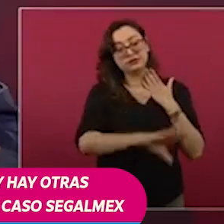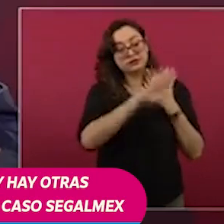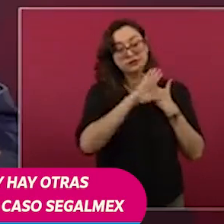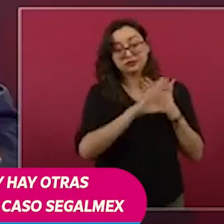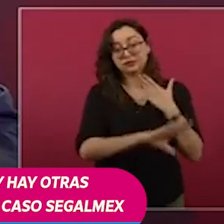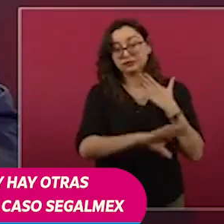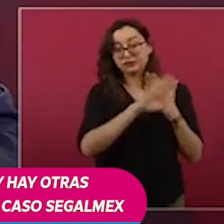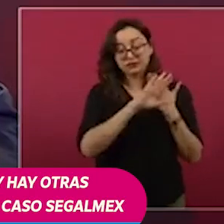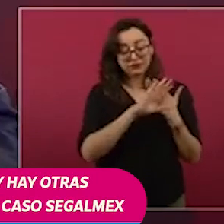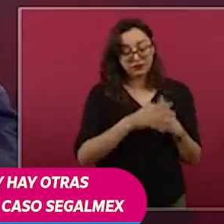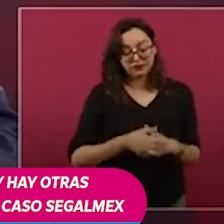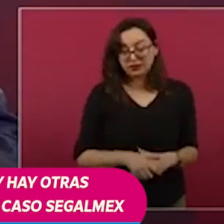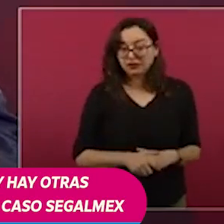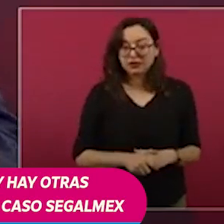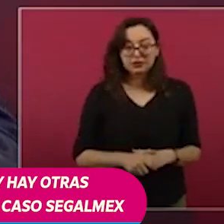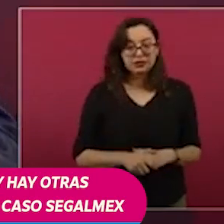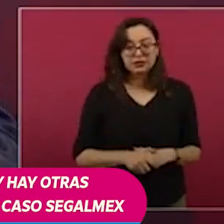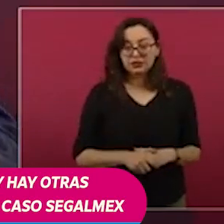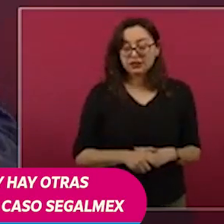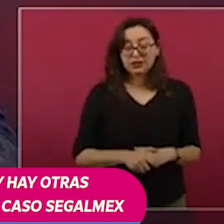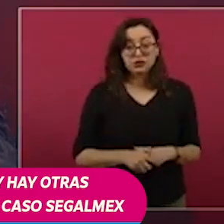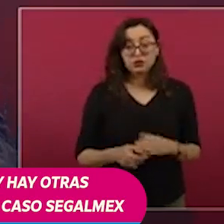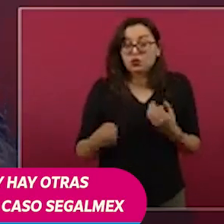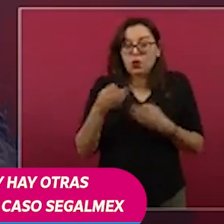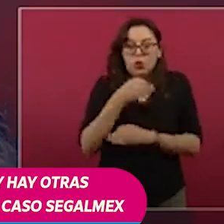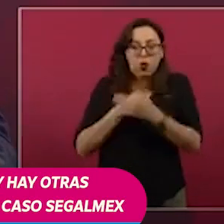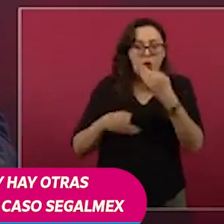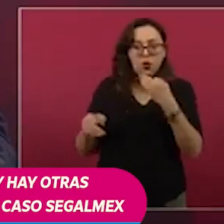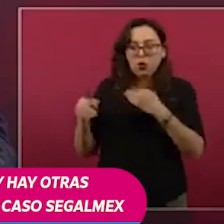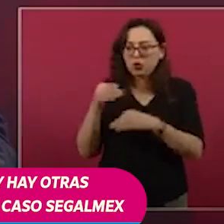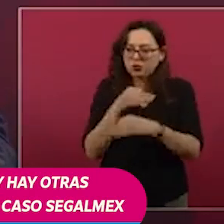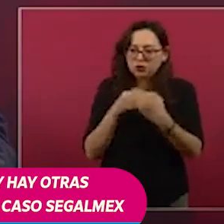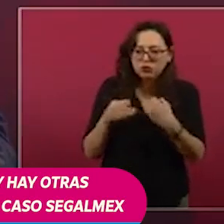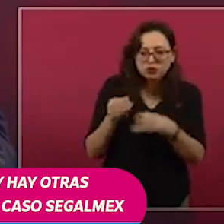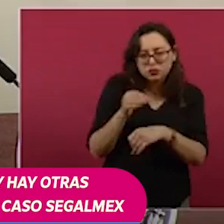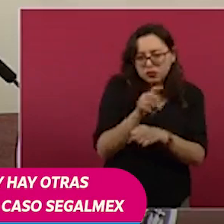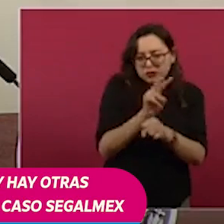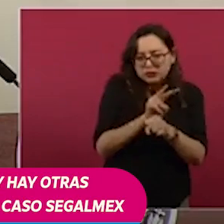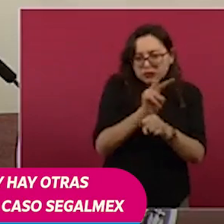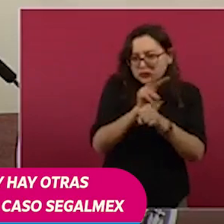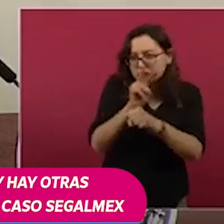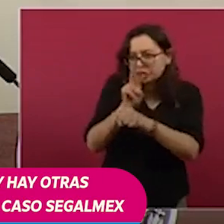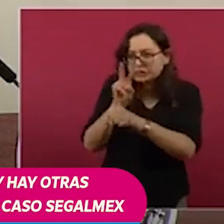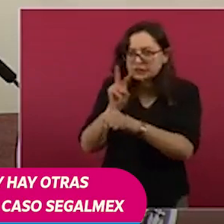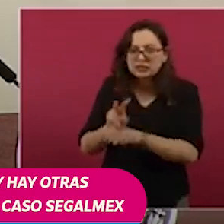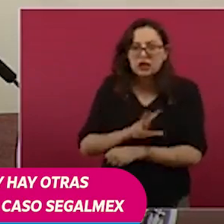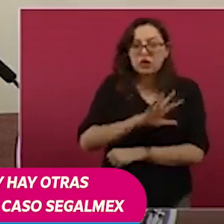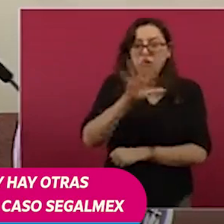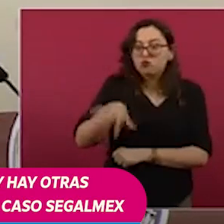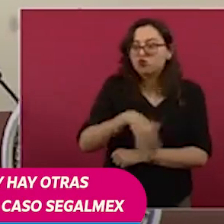buscando que nosotros